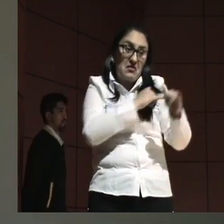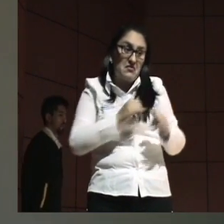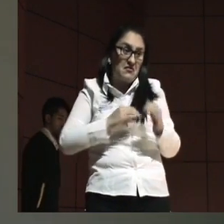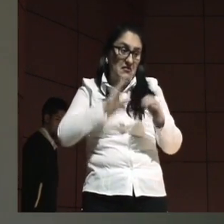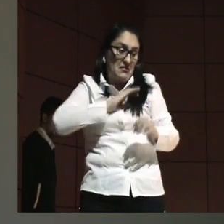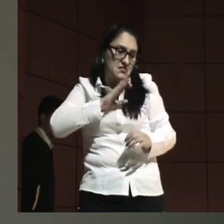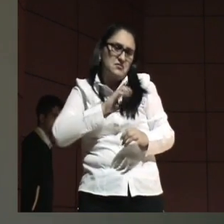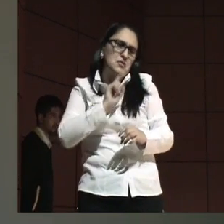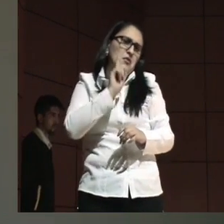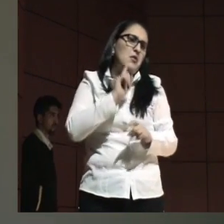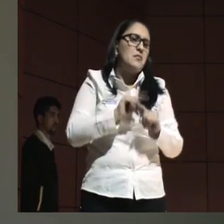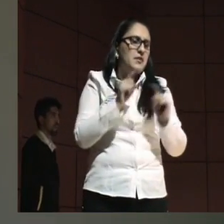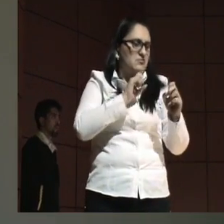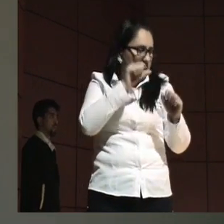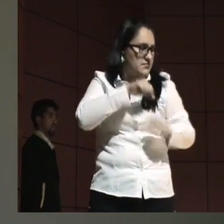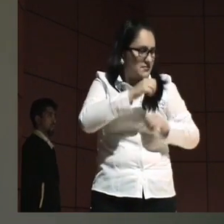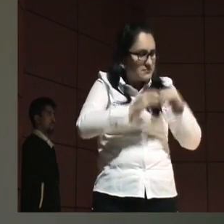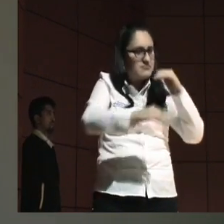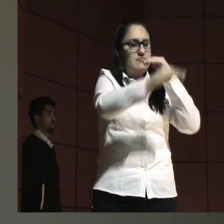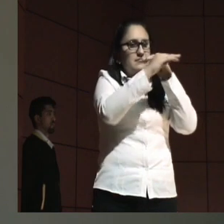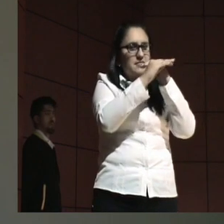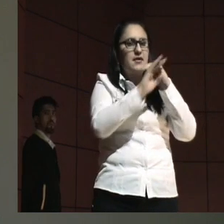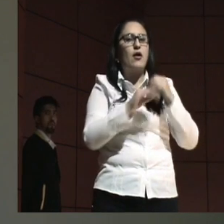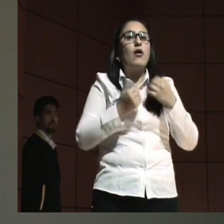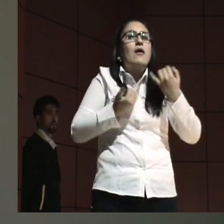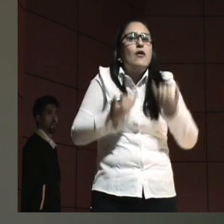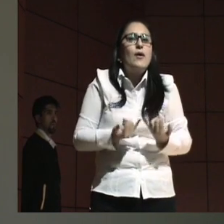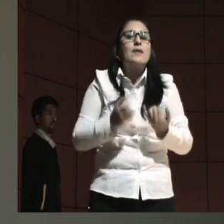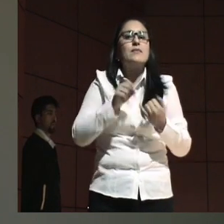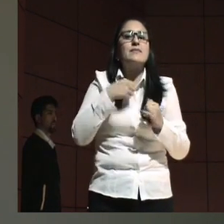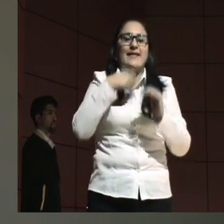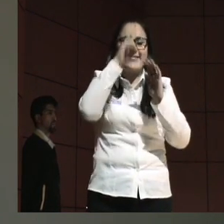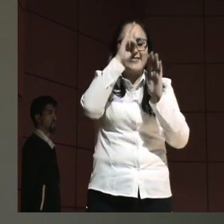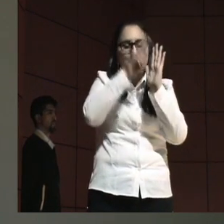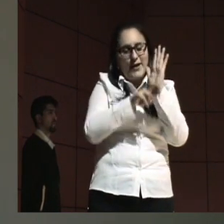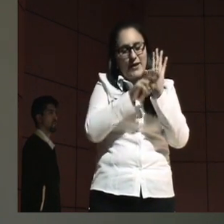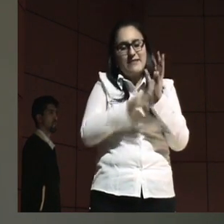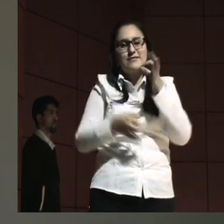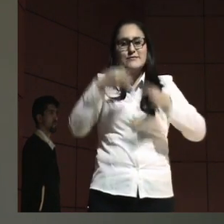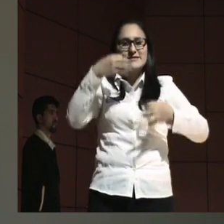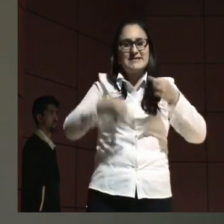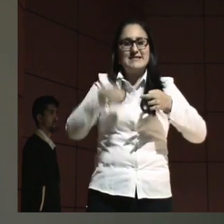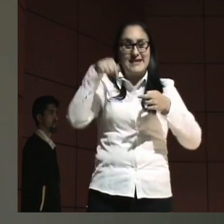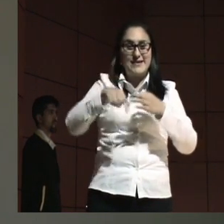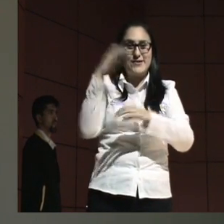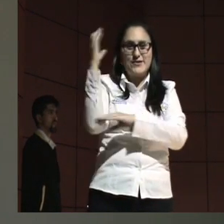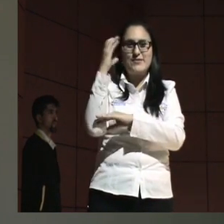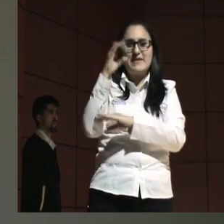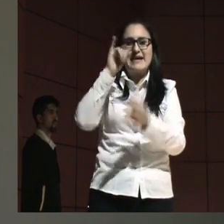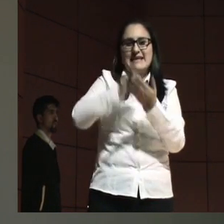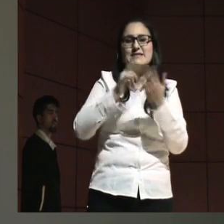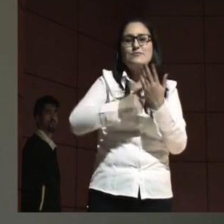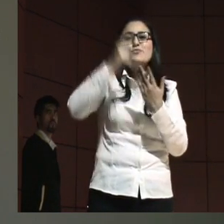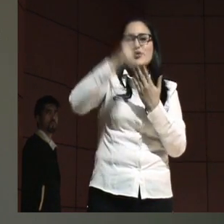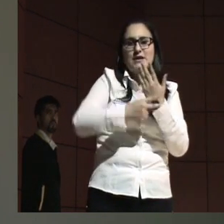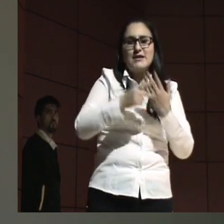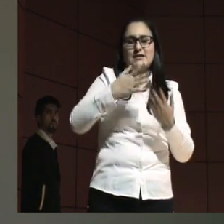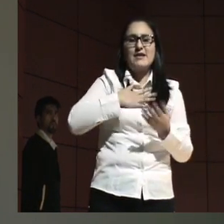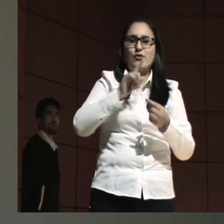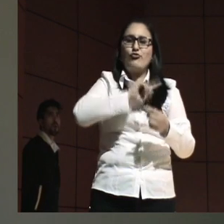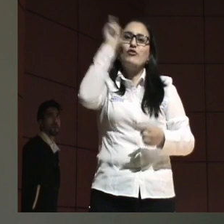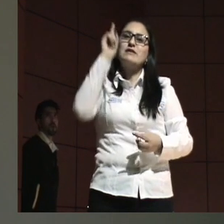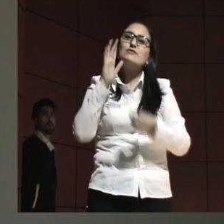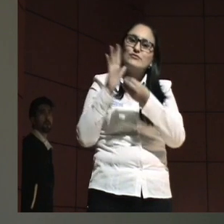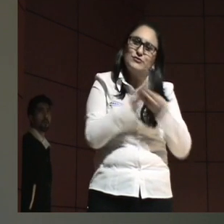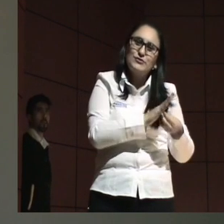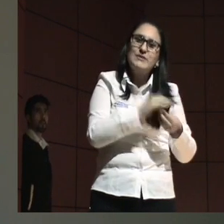igualdad, podemos hacer hoy una teoría de la justicia en Colombia. Es lo que el proyecto No Exclusión, que es